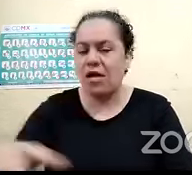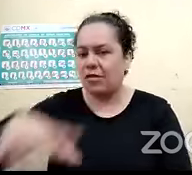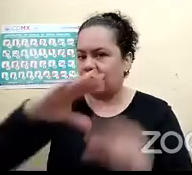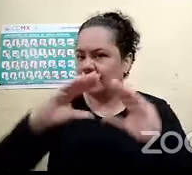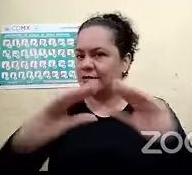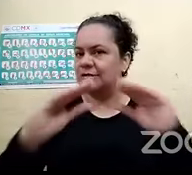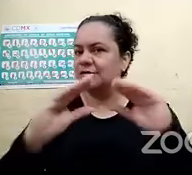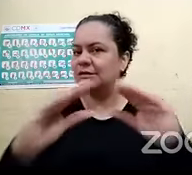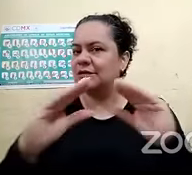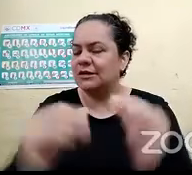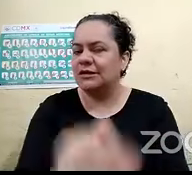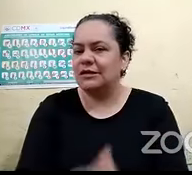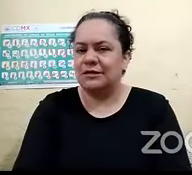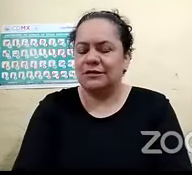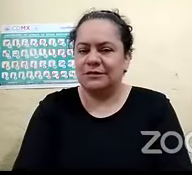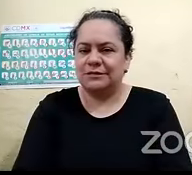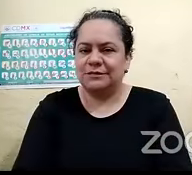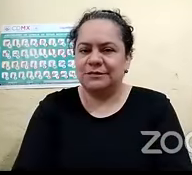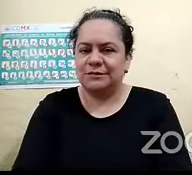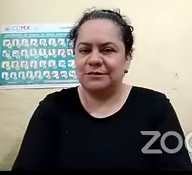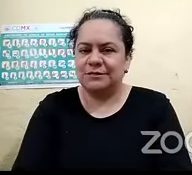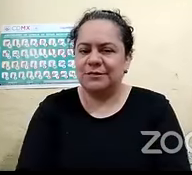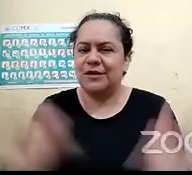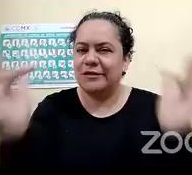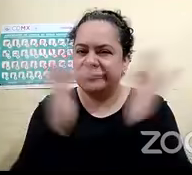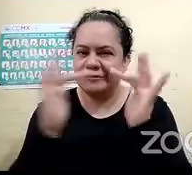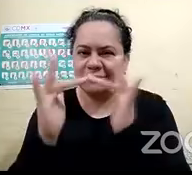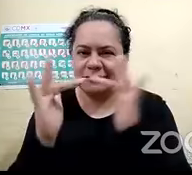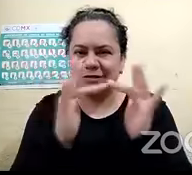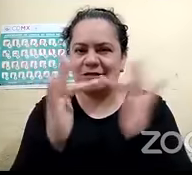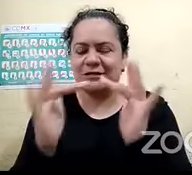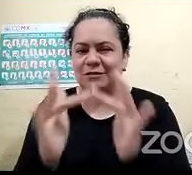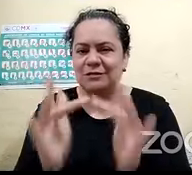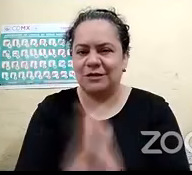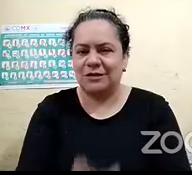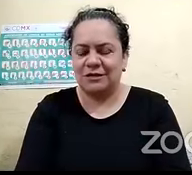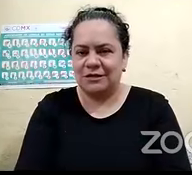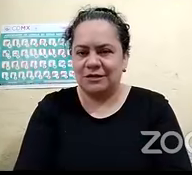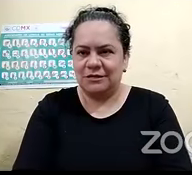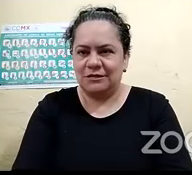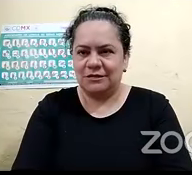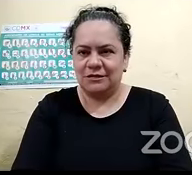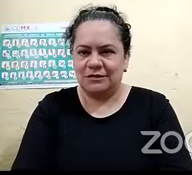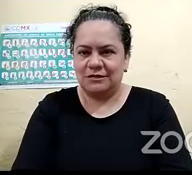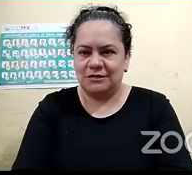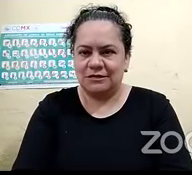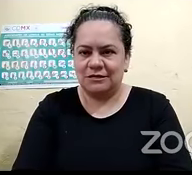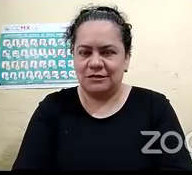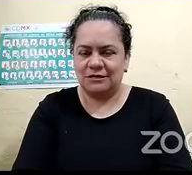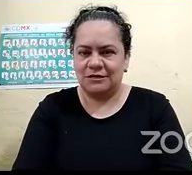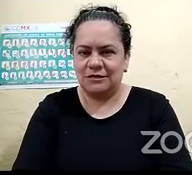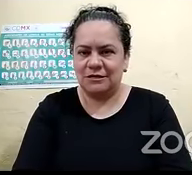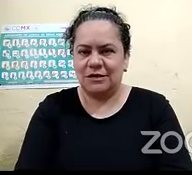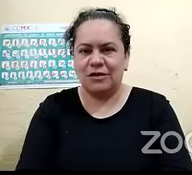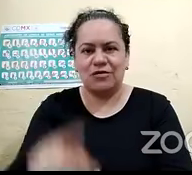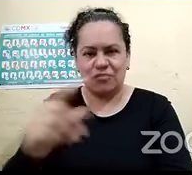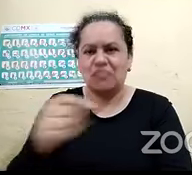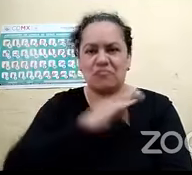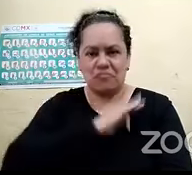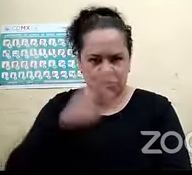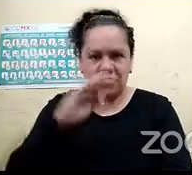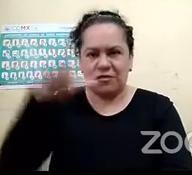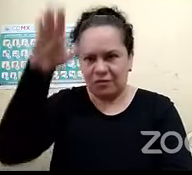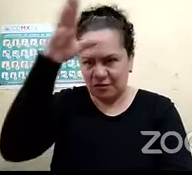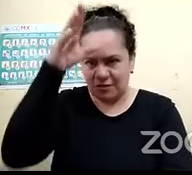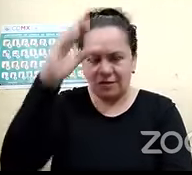necesite o lo requiera o le interese aprender pues tiene las puertas abiertas en cuanto